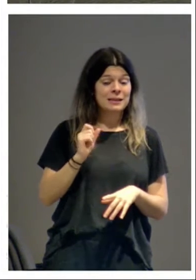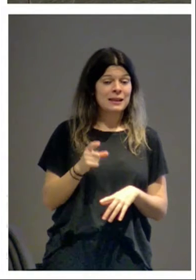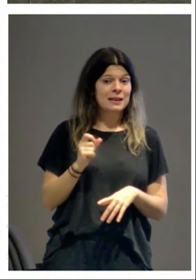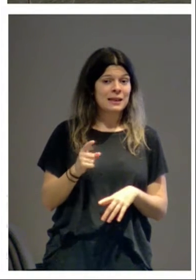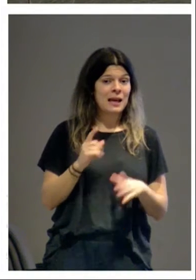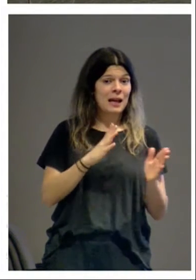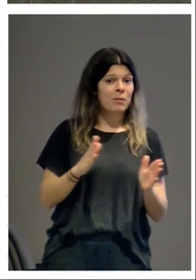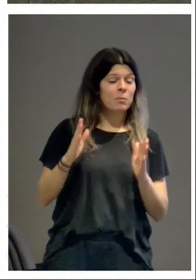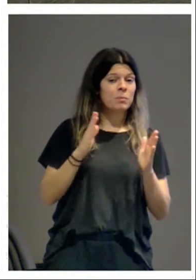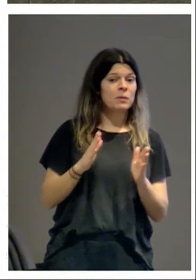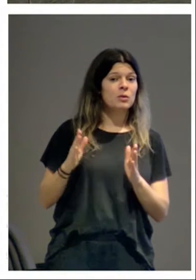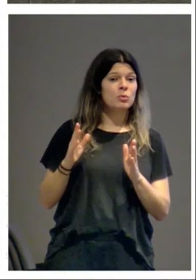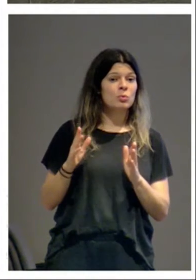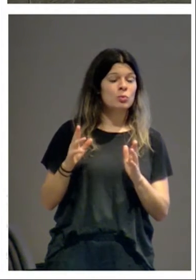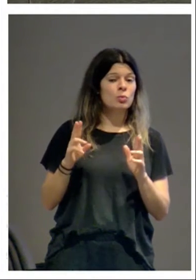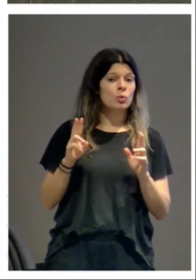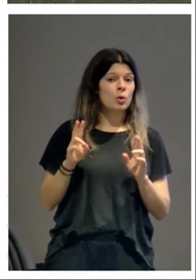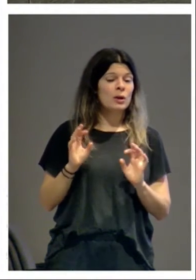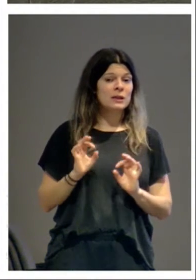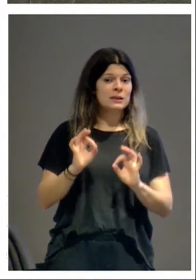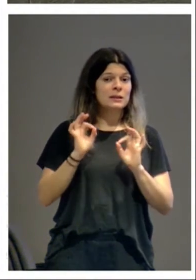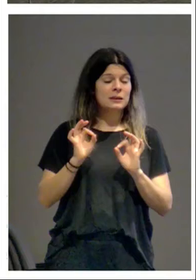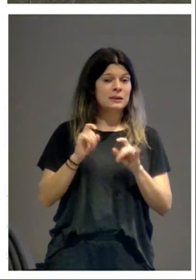capítulos son tipológicos.